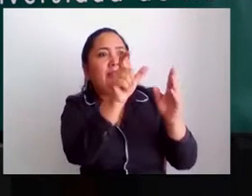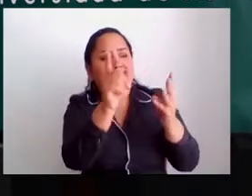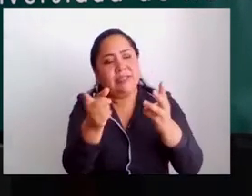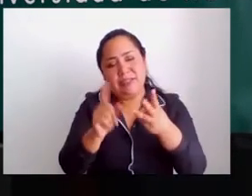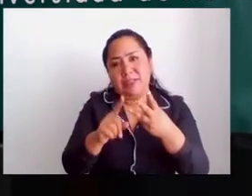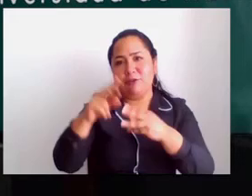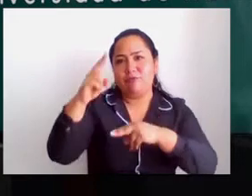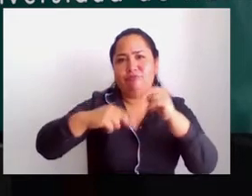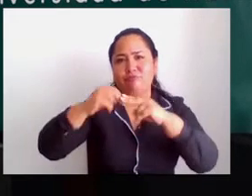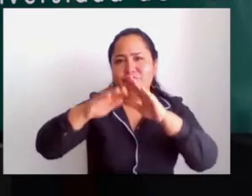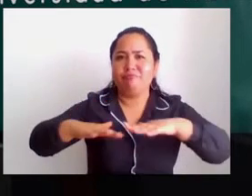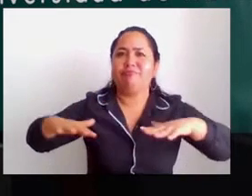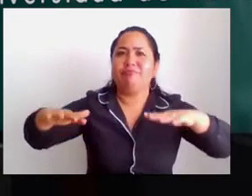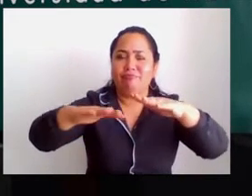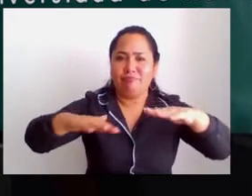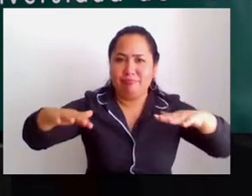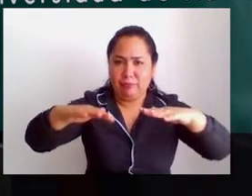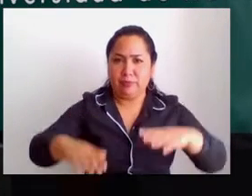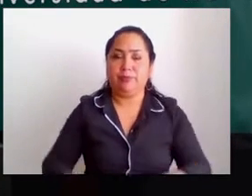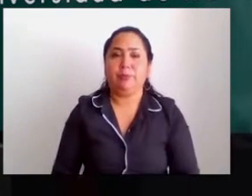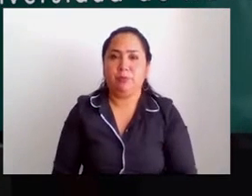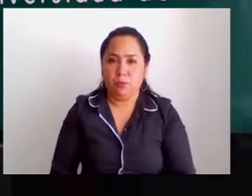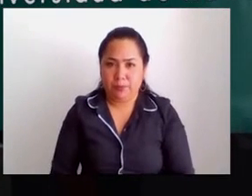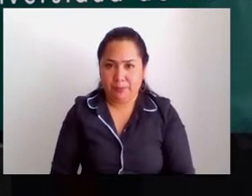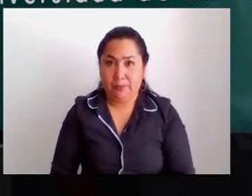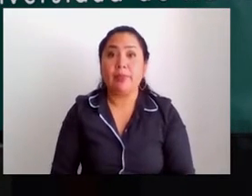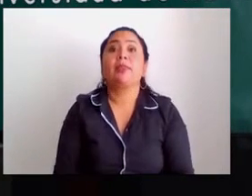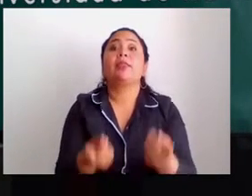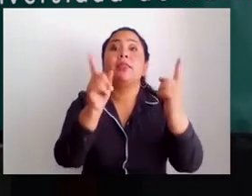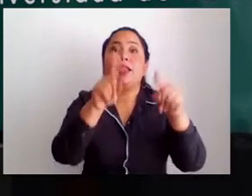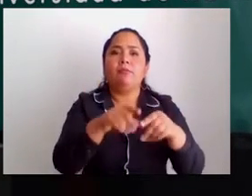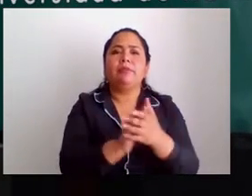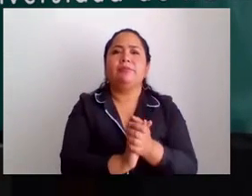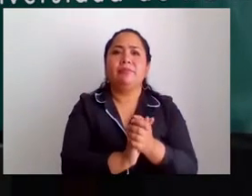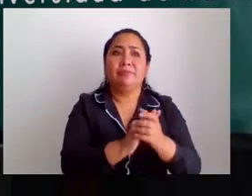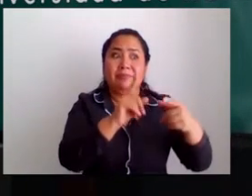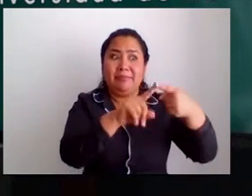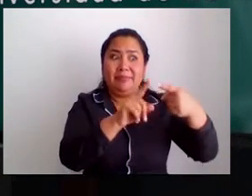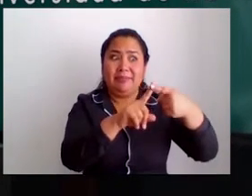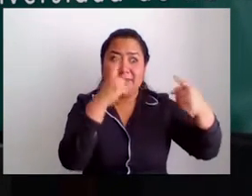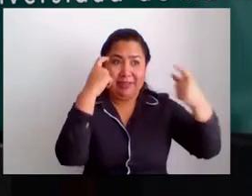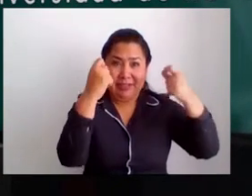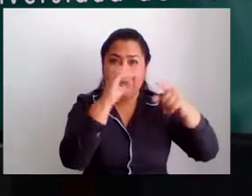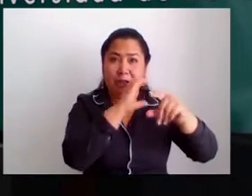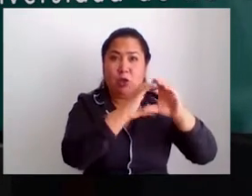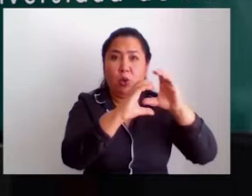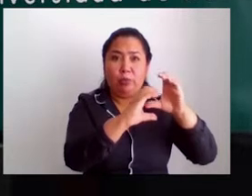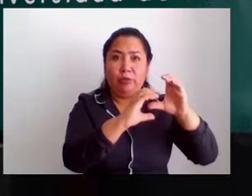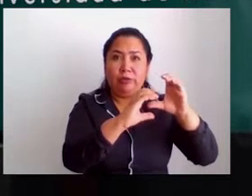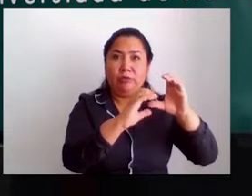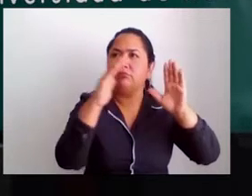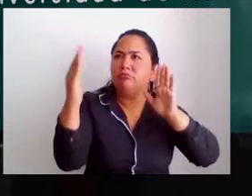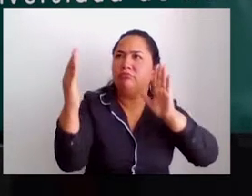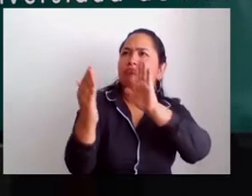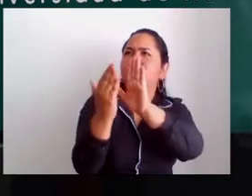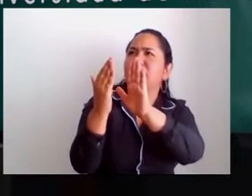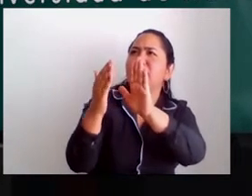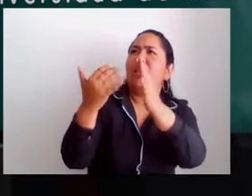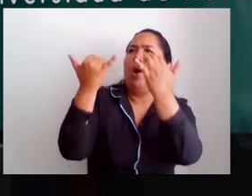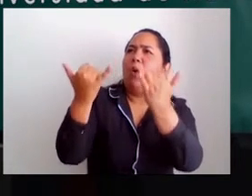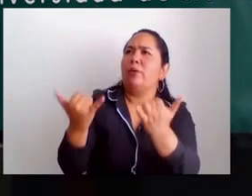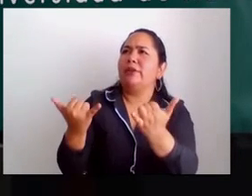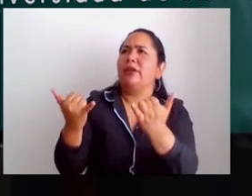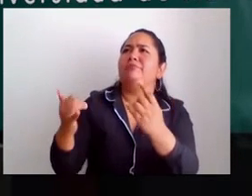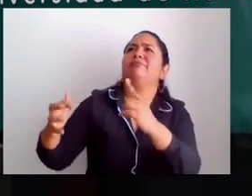En el eje estratégico de formación le vamos a hacer frente a las nuevas realidades que el gobierno nos plantea a través de